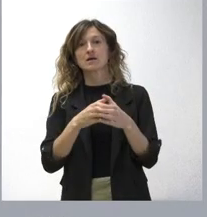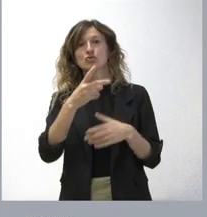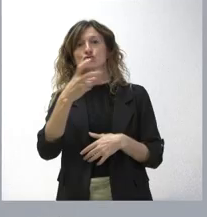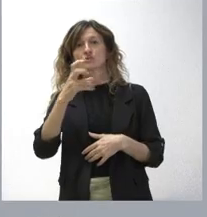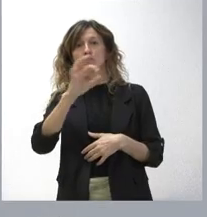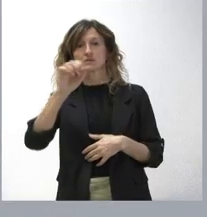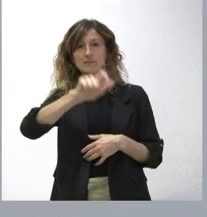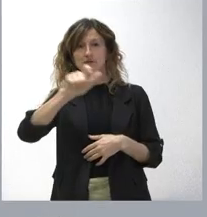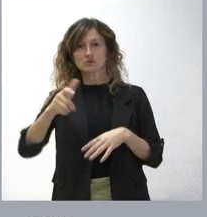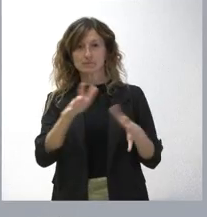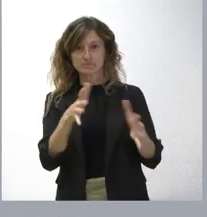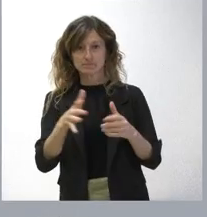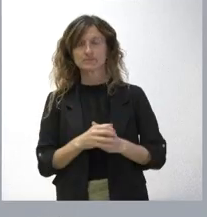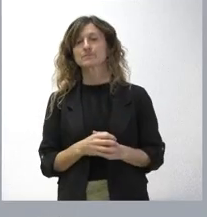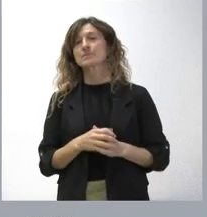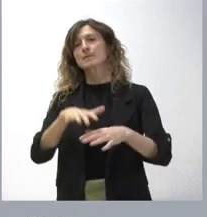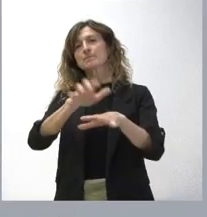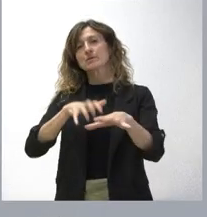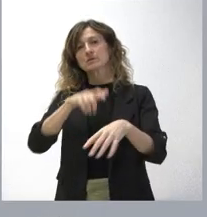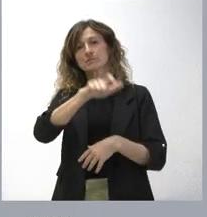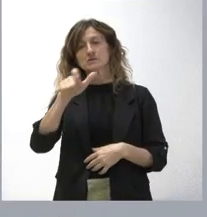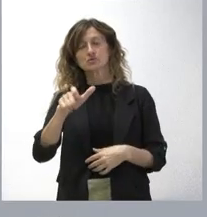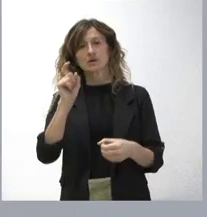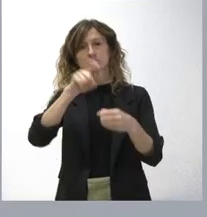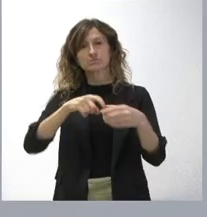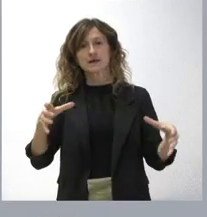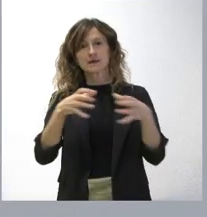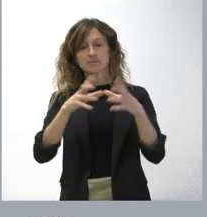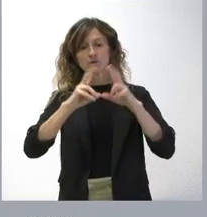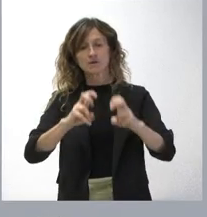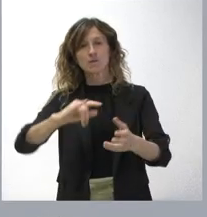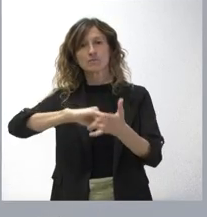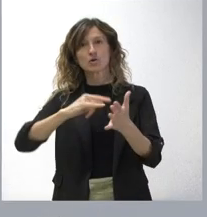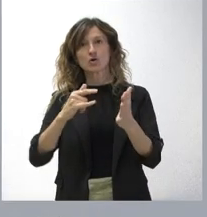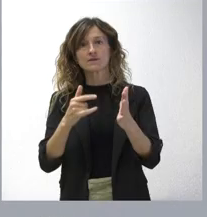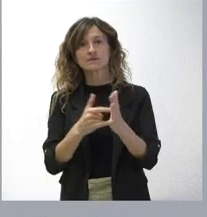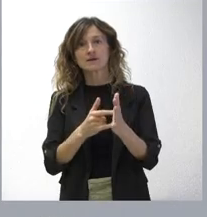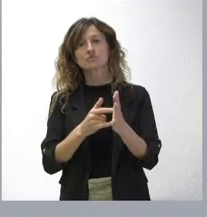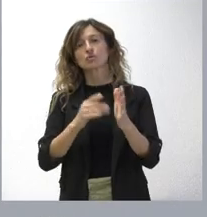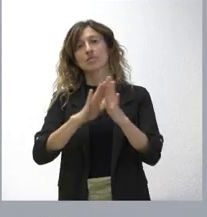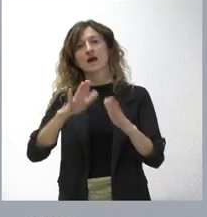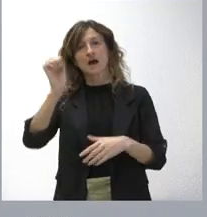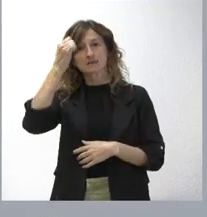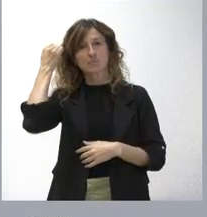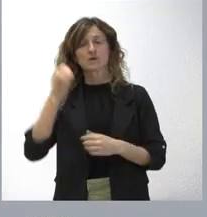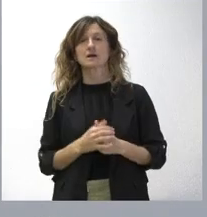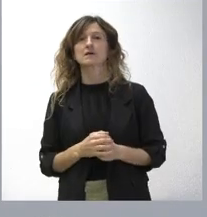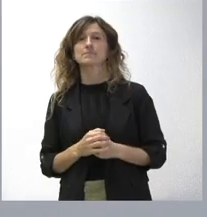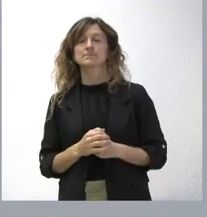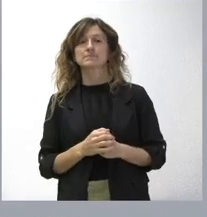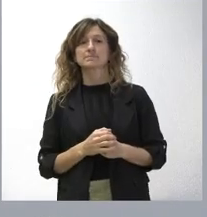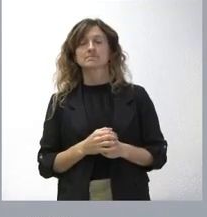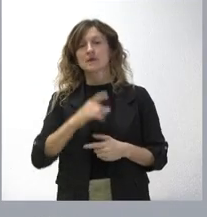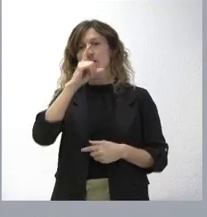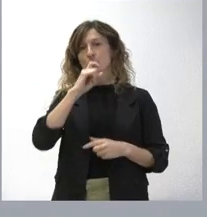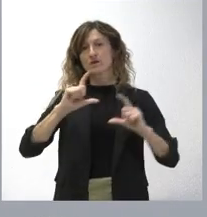personas y la mayoría de ellas forman parte de los equipos de investigación del proyecto de Atapuerca. Hay que recordar